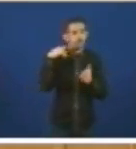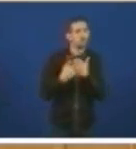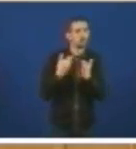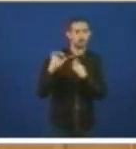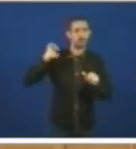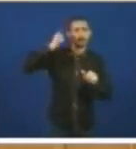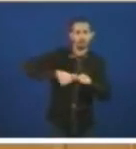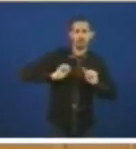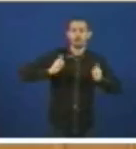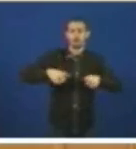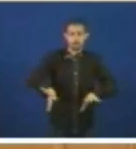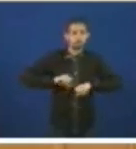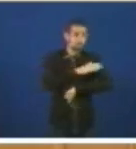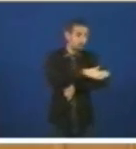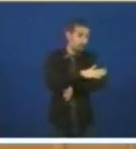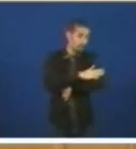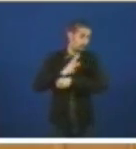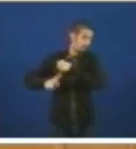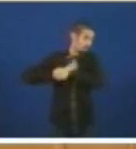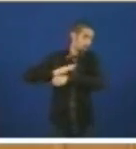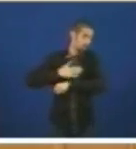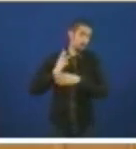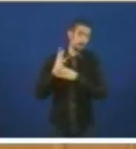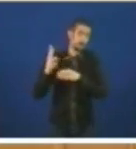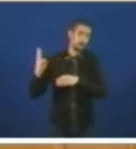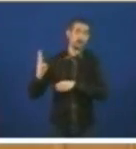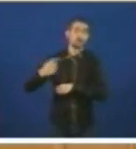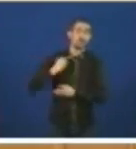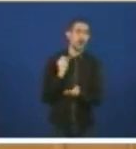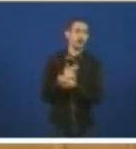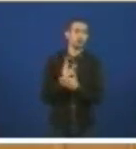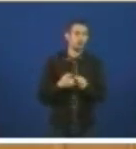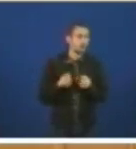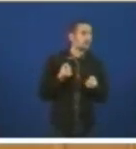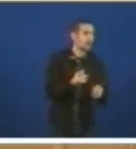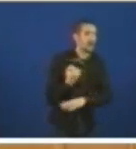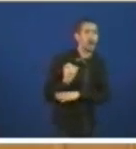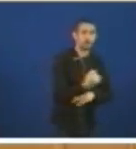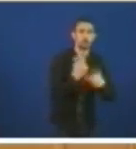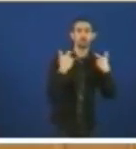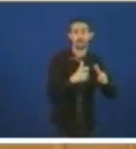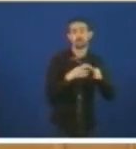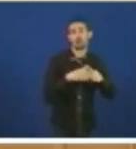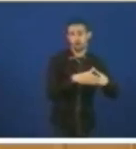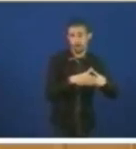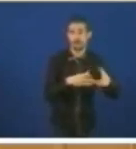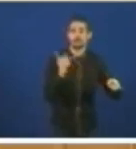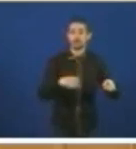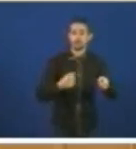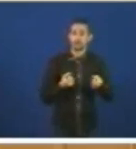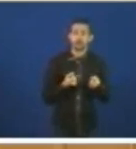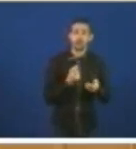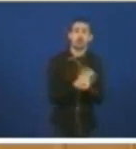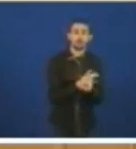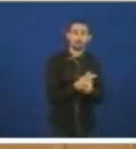de comezo desta legislatura apostamos por recuperar non só o sector o sector naval sino realmente o que apostamos por recuperar foi o